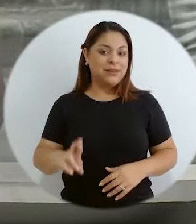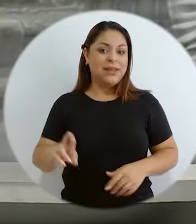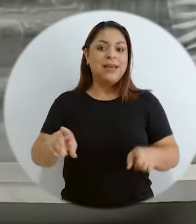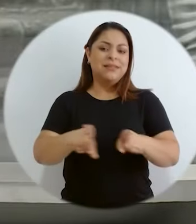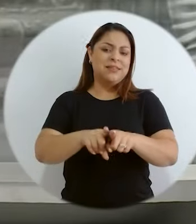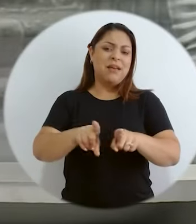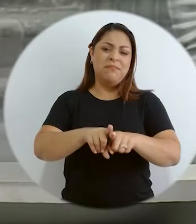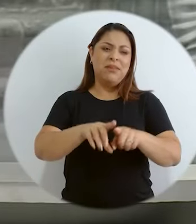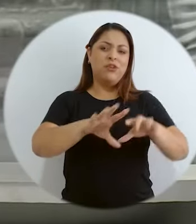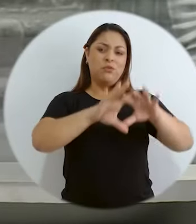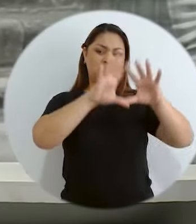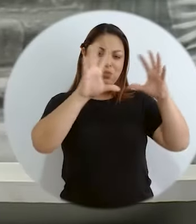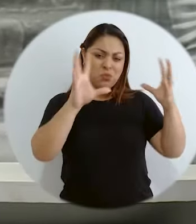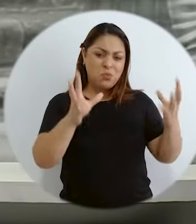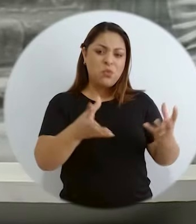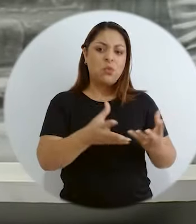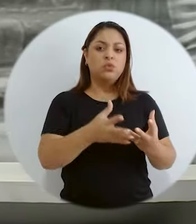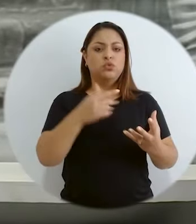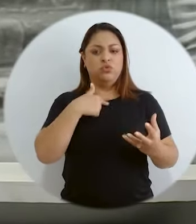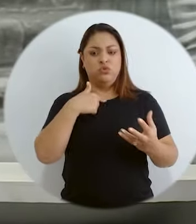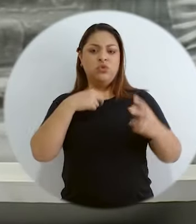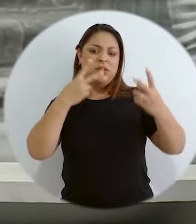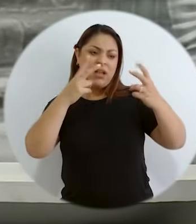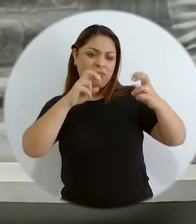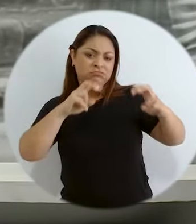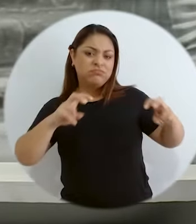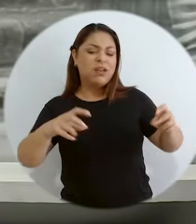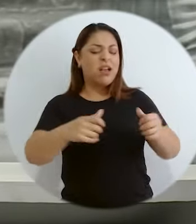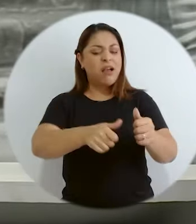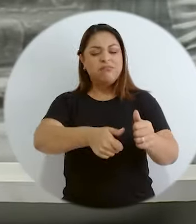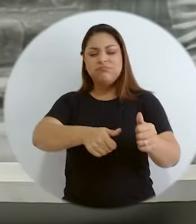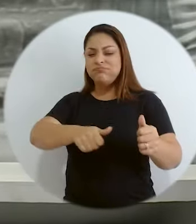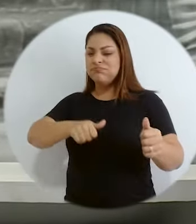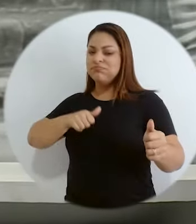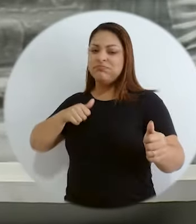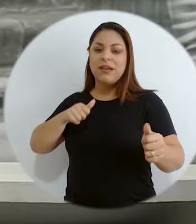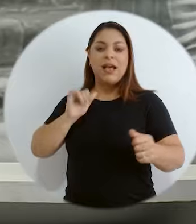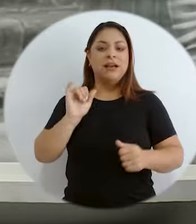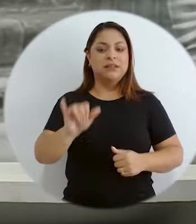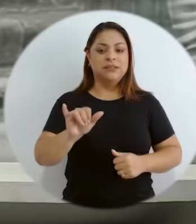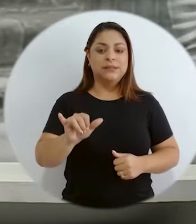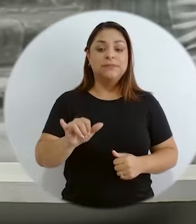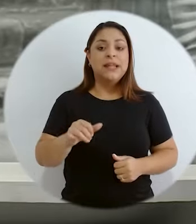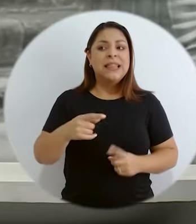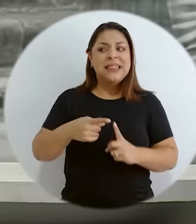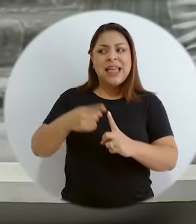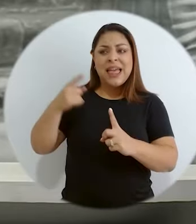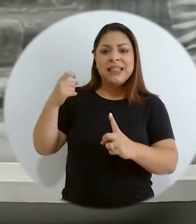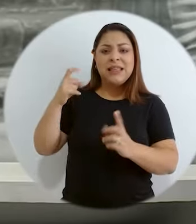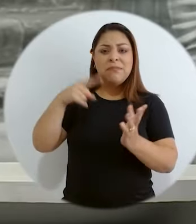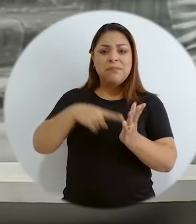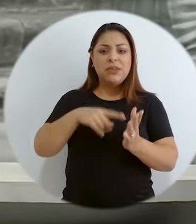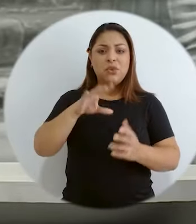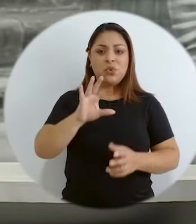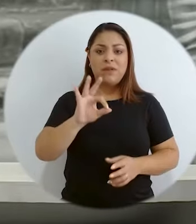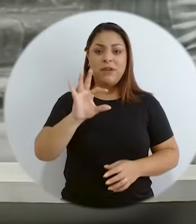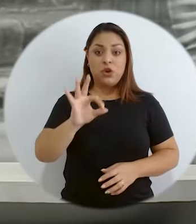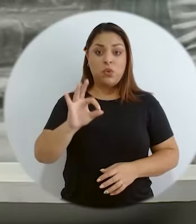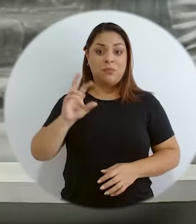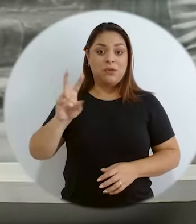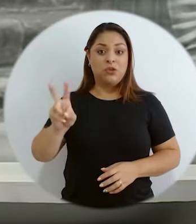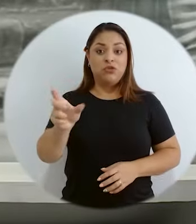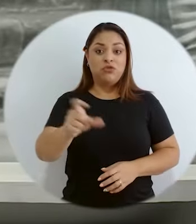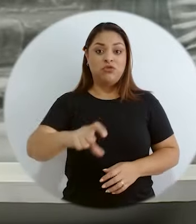hemos tenido este rezago internacional, porque estaba revisando, digamos, la cumbre, la primer cumbre de 1992 del río de Janeiro,